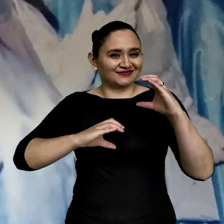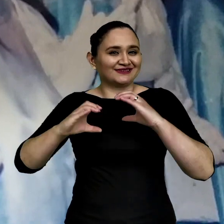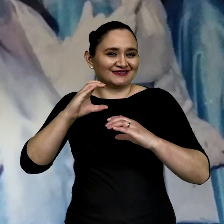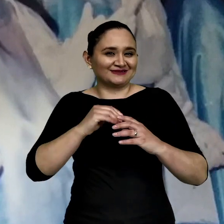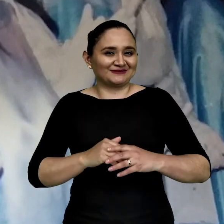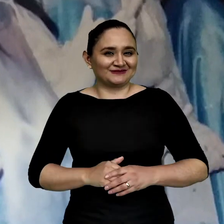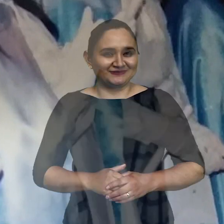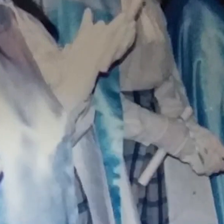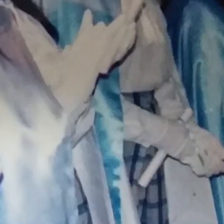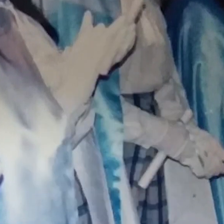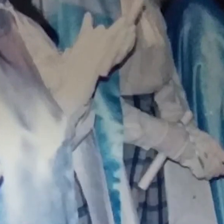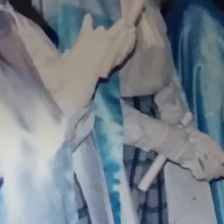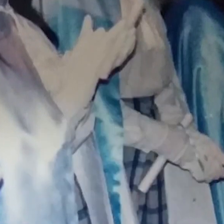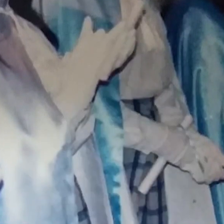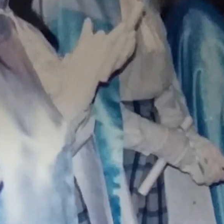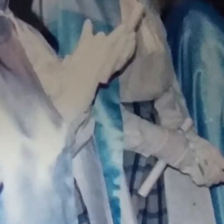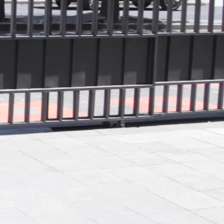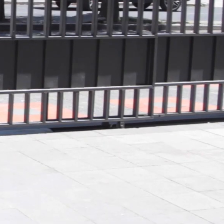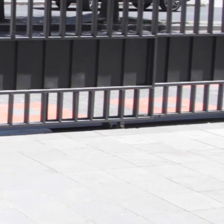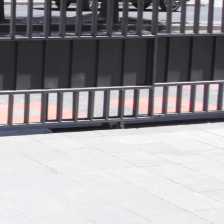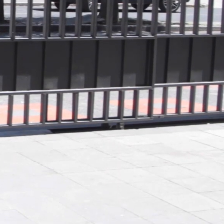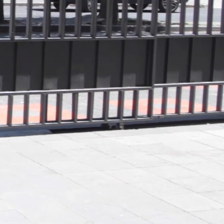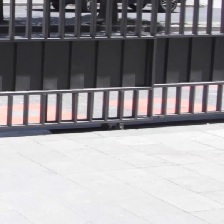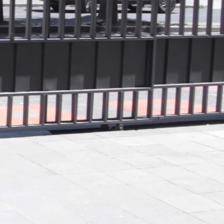Tierra y la ciencia realmente.